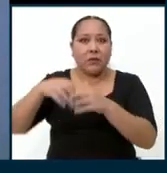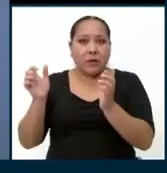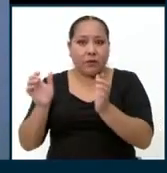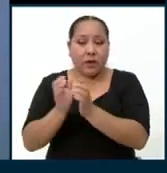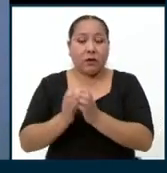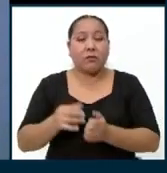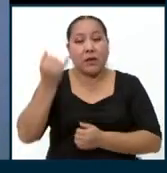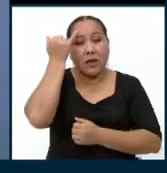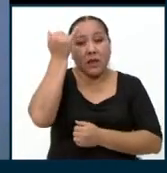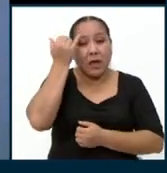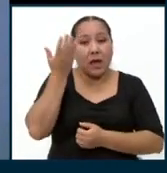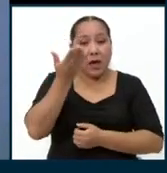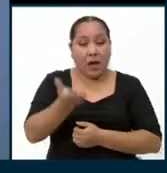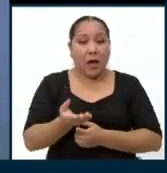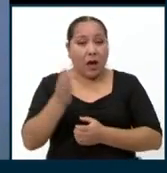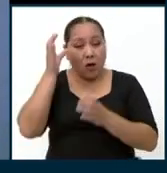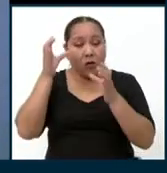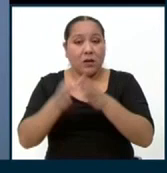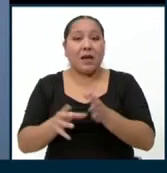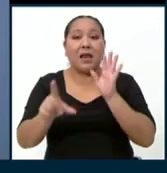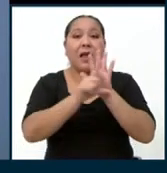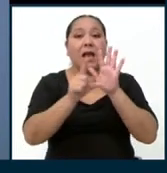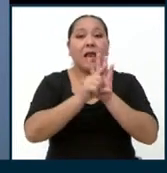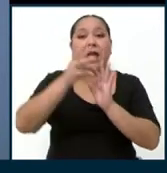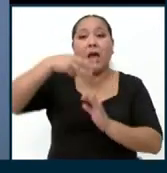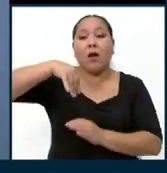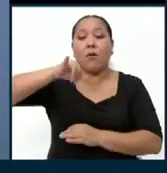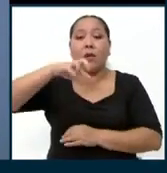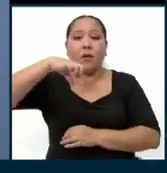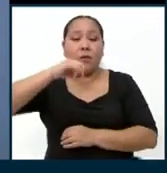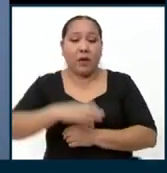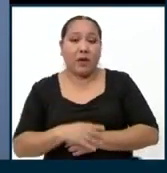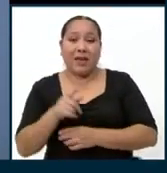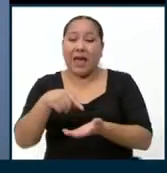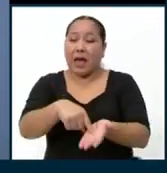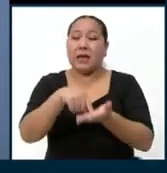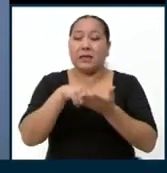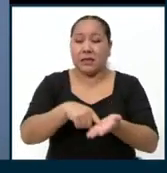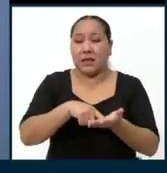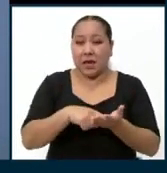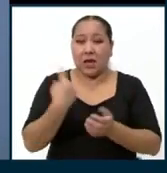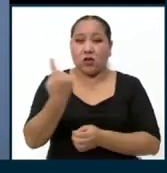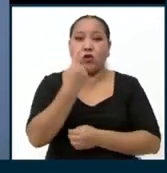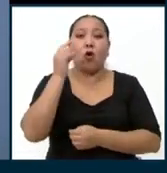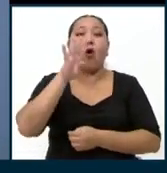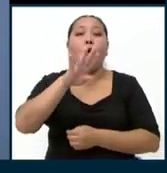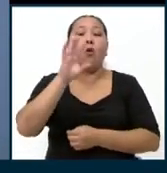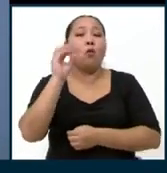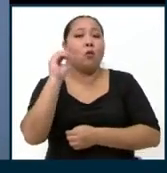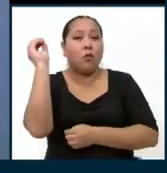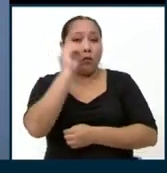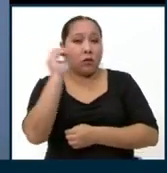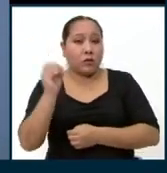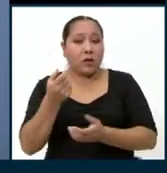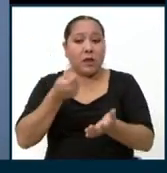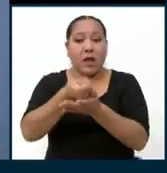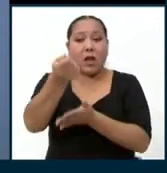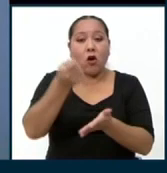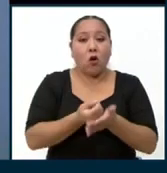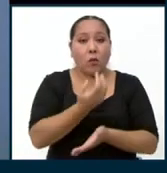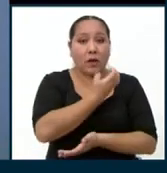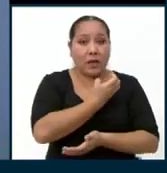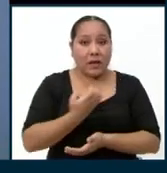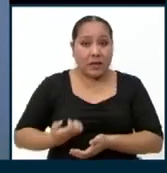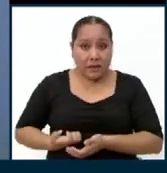sería que la ley MIPES, que actualmente exige que solamente el 40% de las compras del Estado